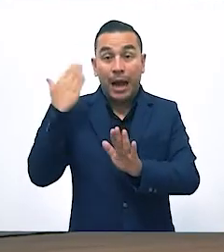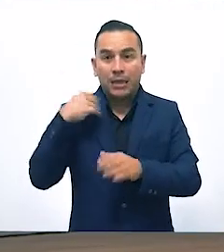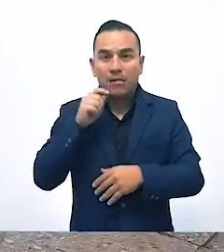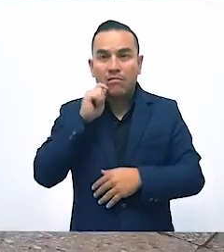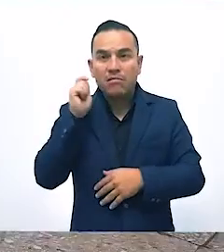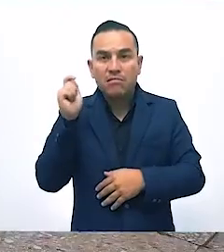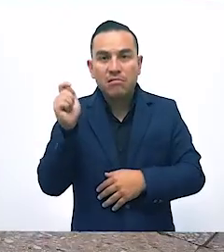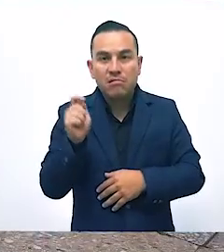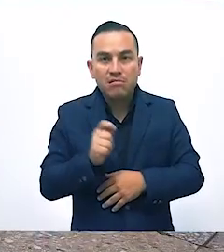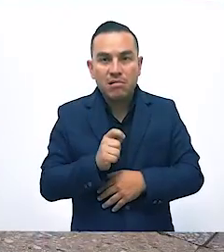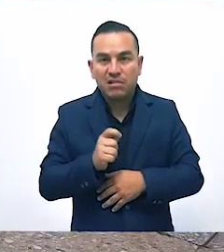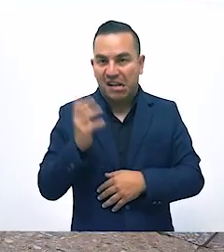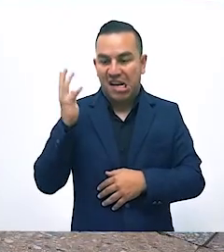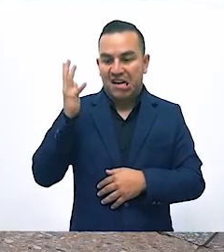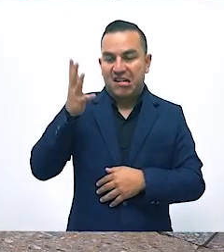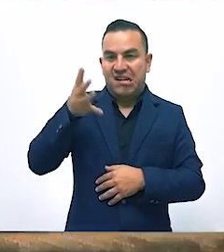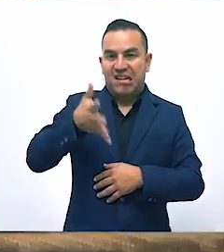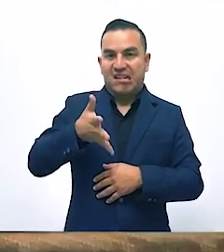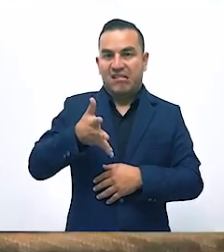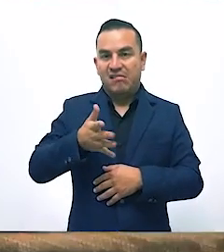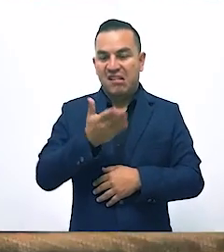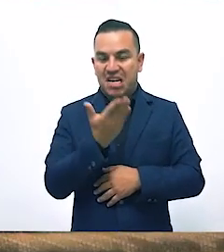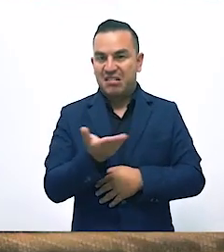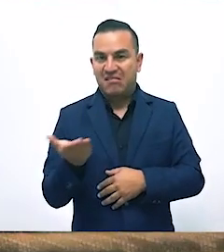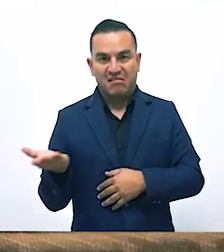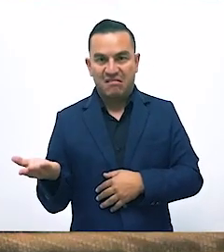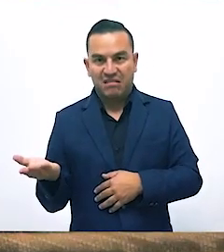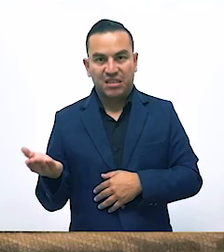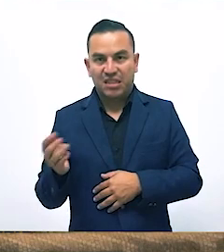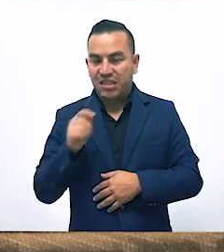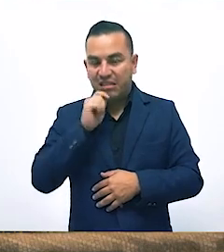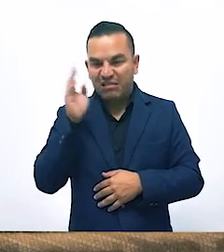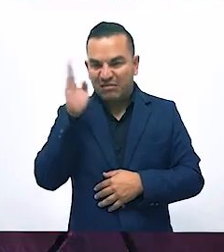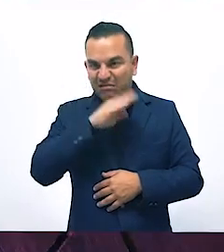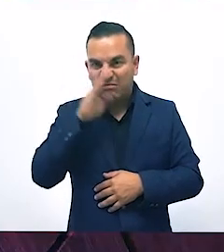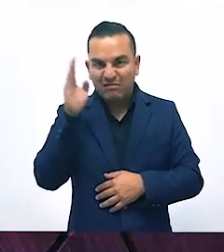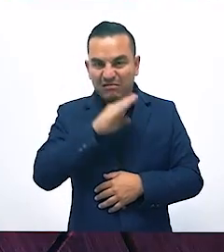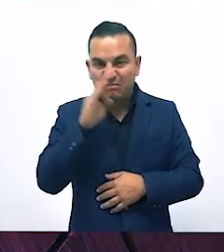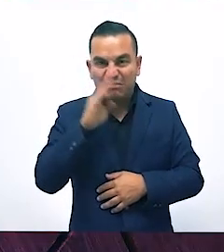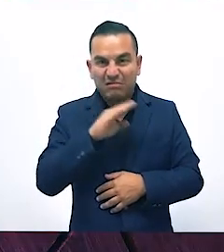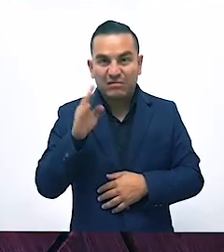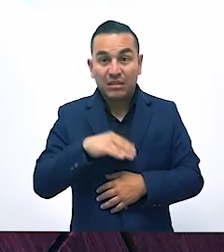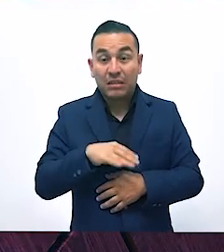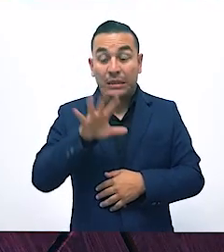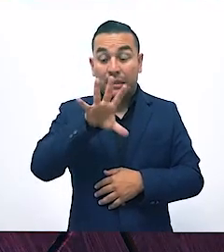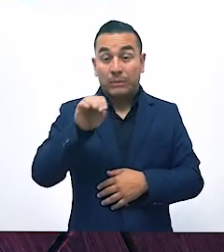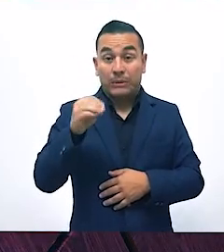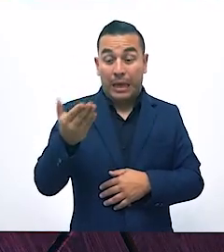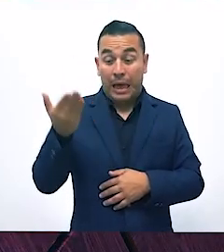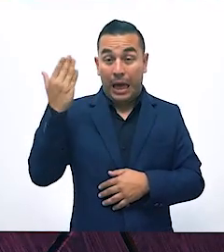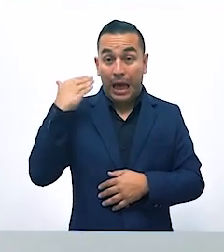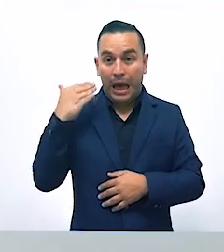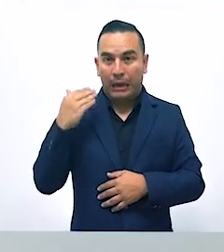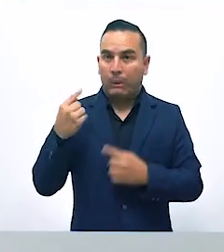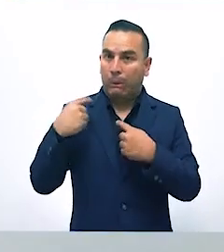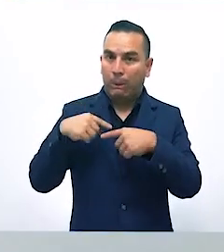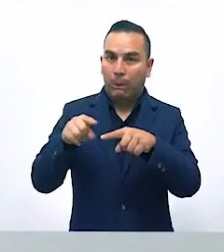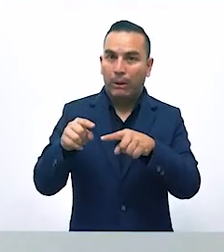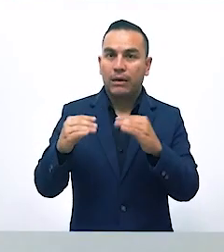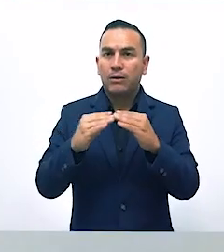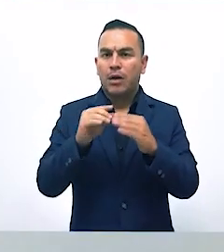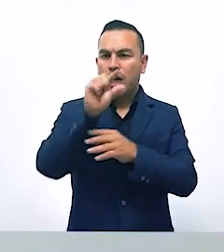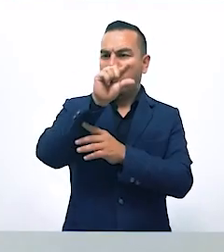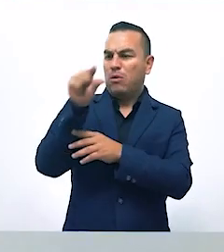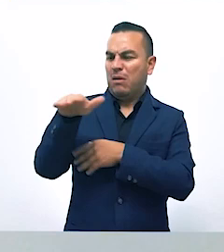lugares. En total abandono con equipos oxidados y podridos, jamas llenas de hongos con 50 años de uso. Incluso los